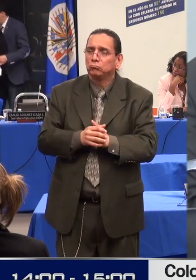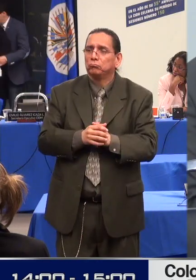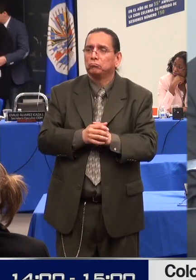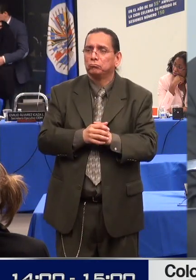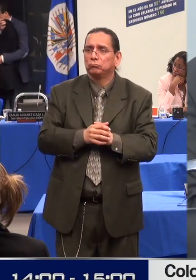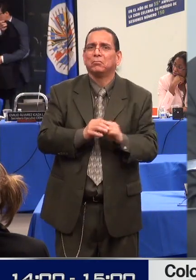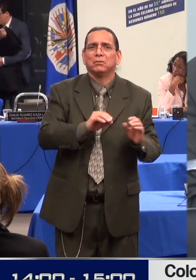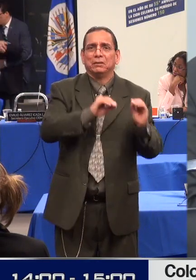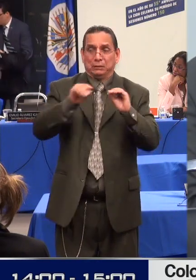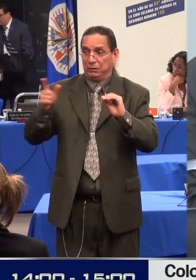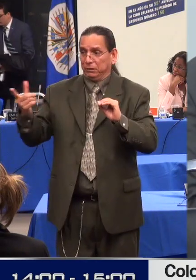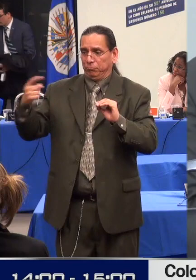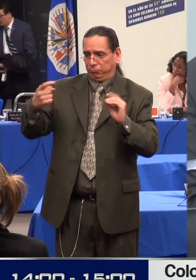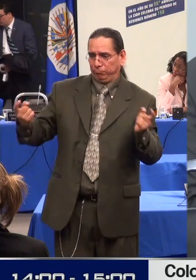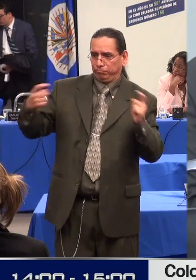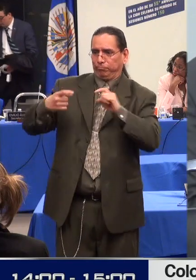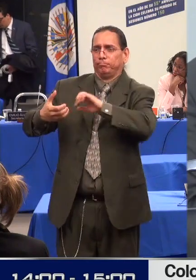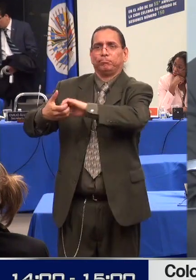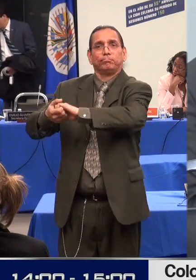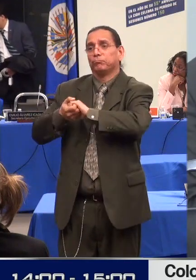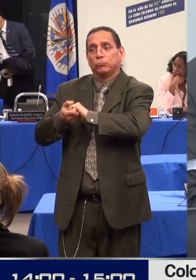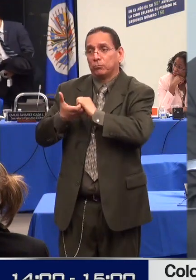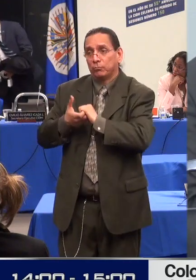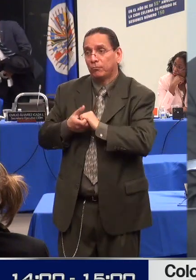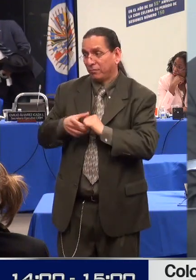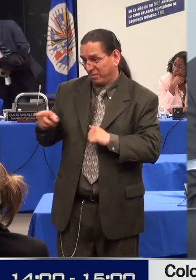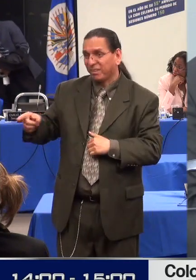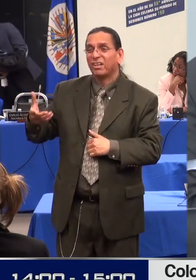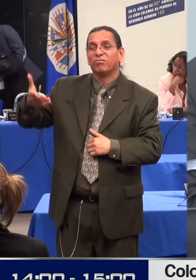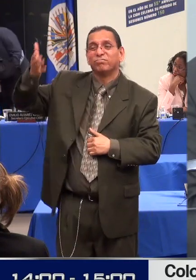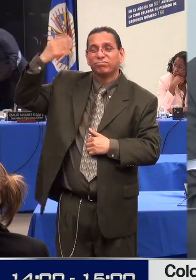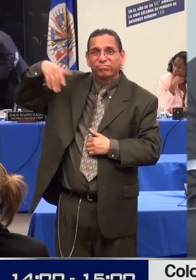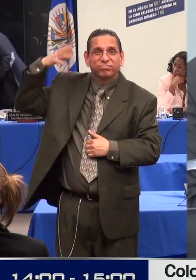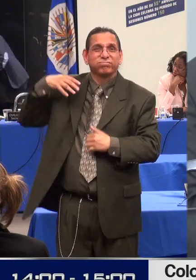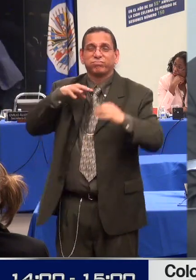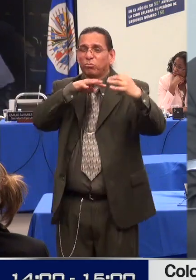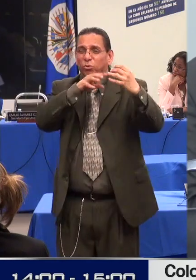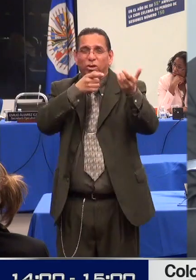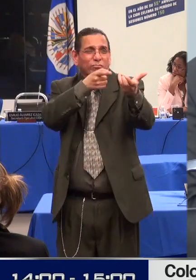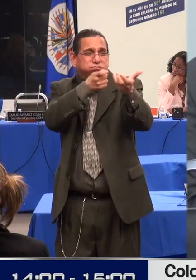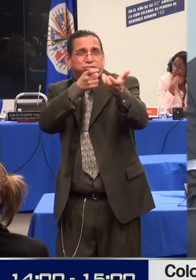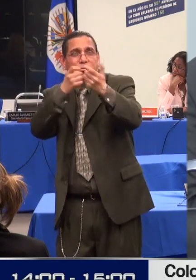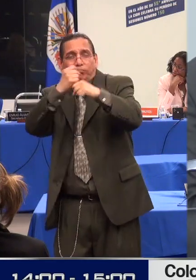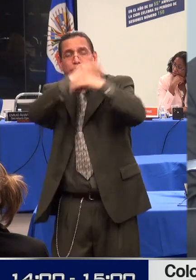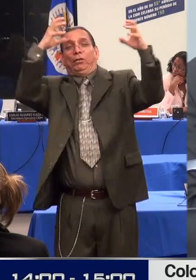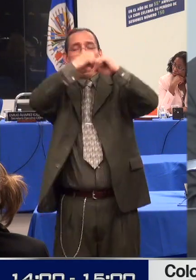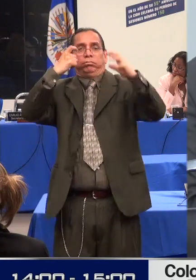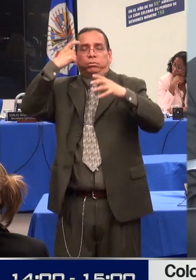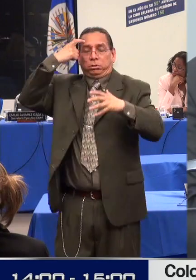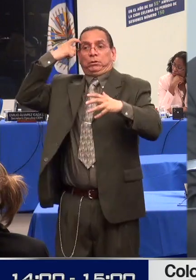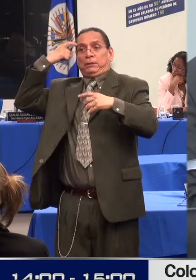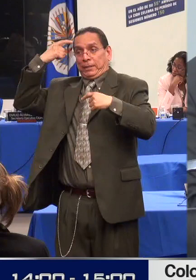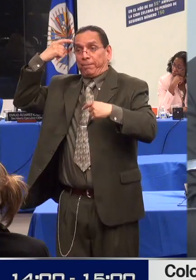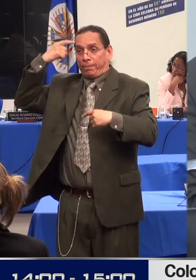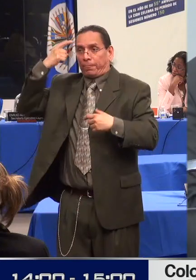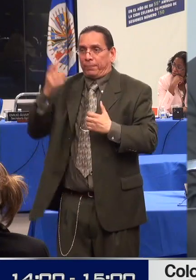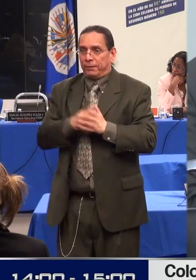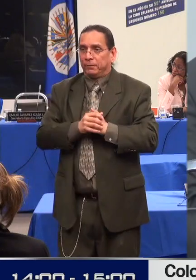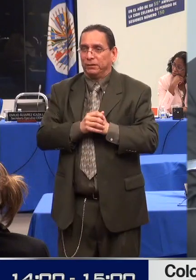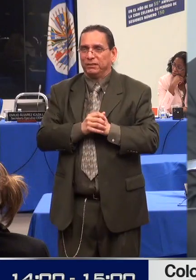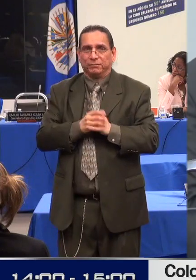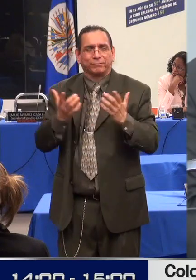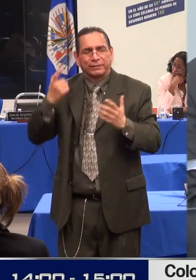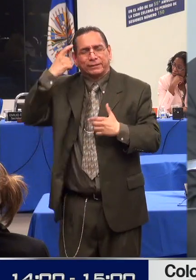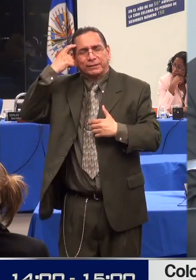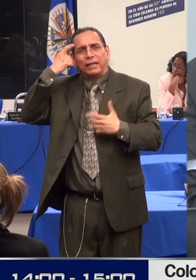armado. En conversaciones con la unidad de víctimas hemos conocido que al dictaminar